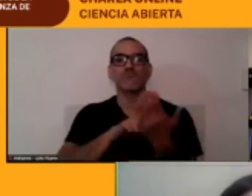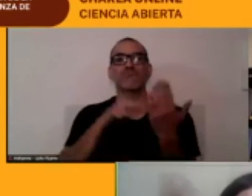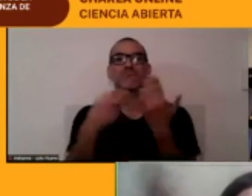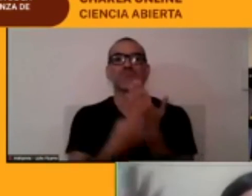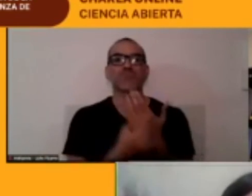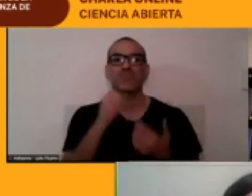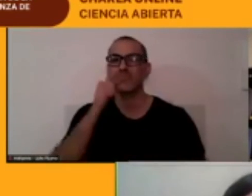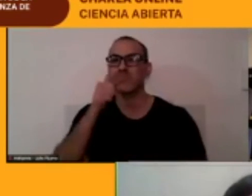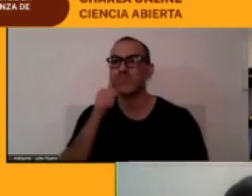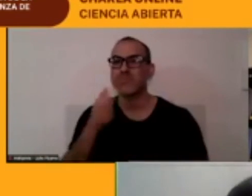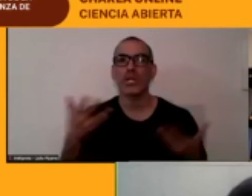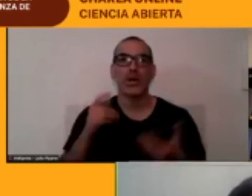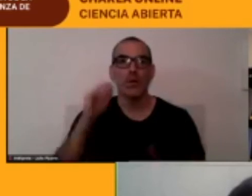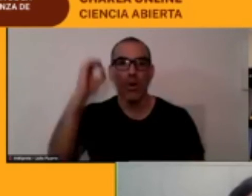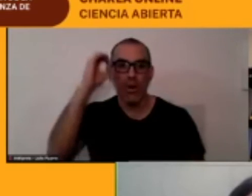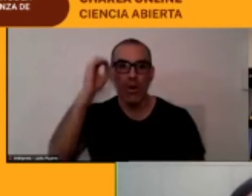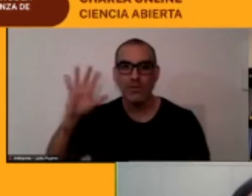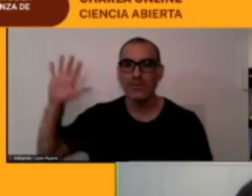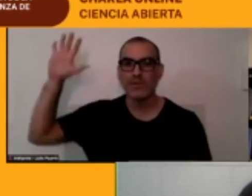ideologías ¿ya?